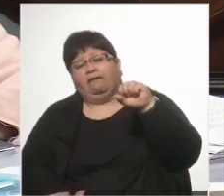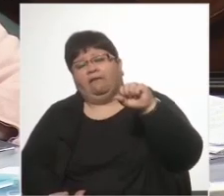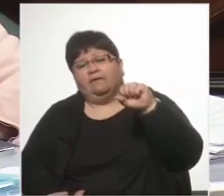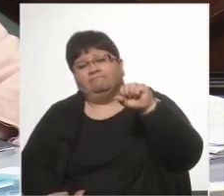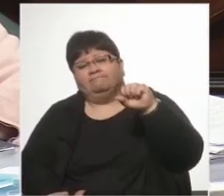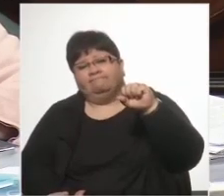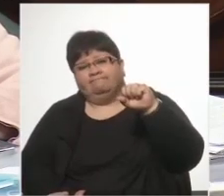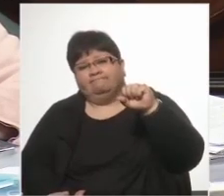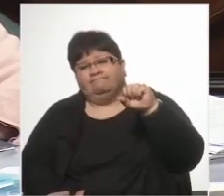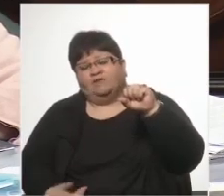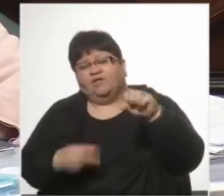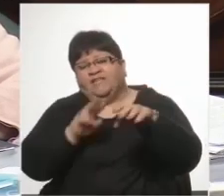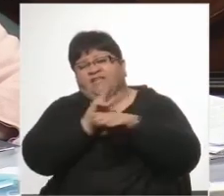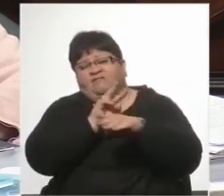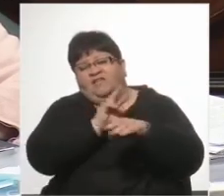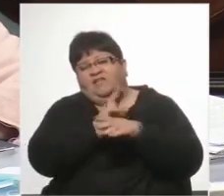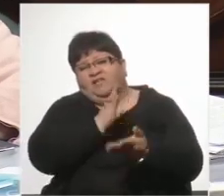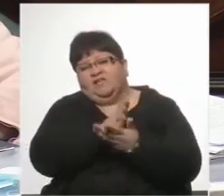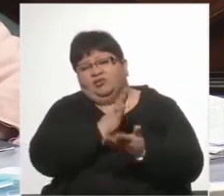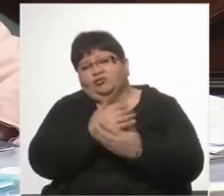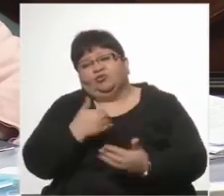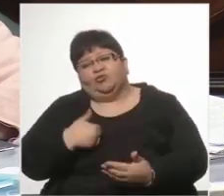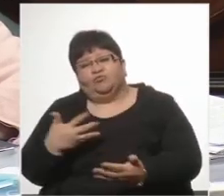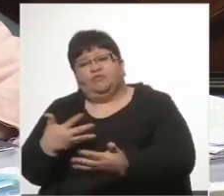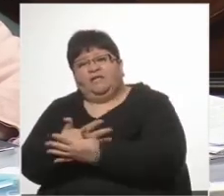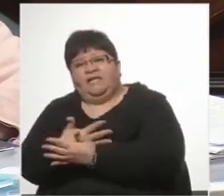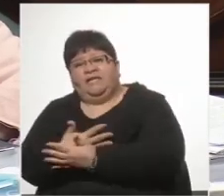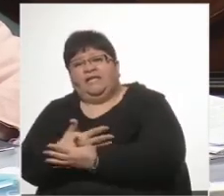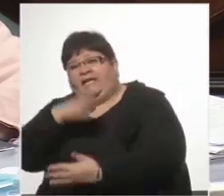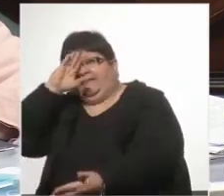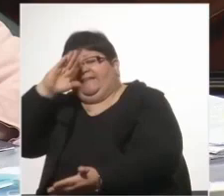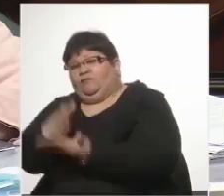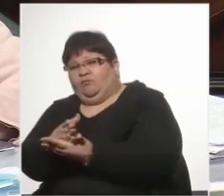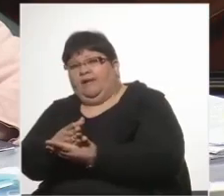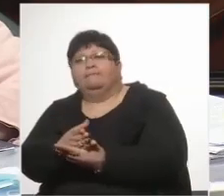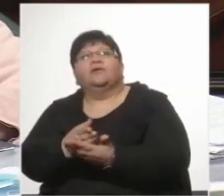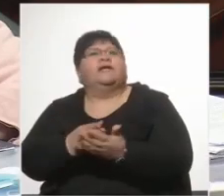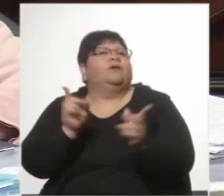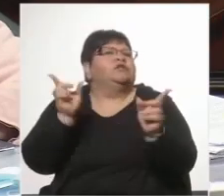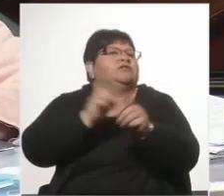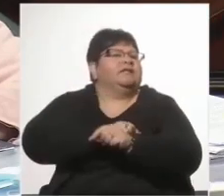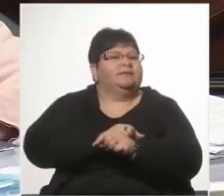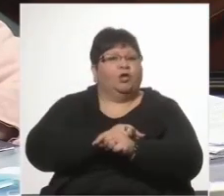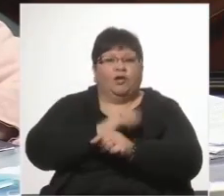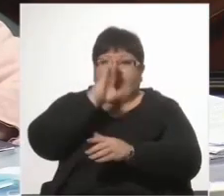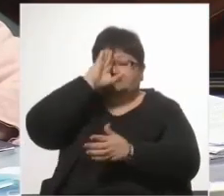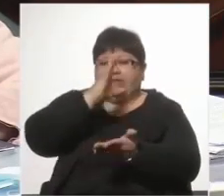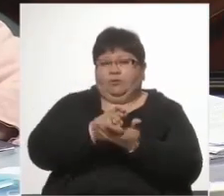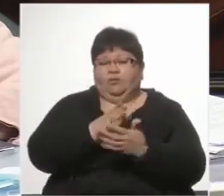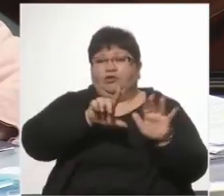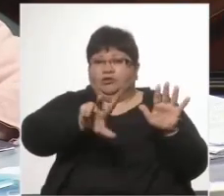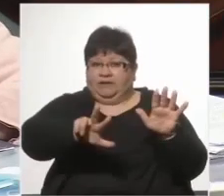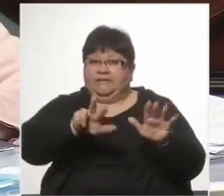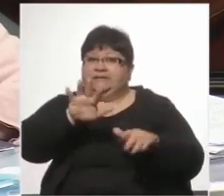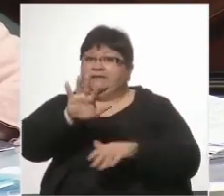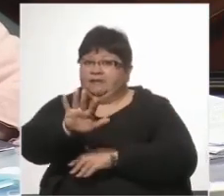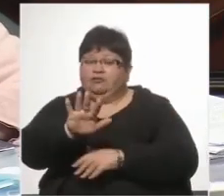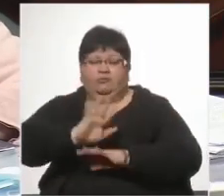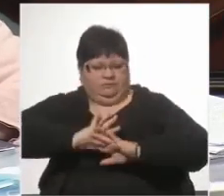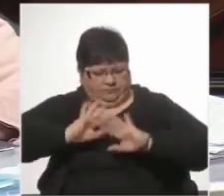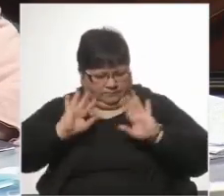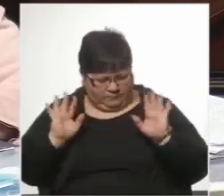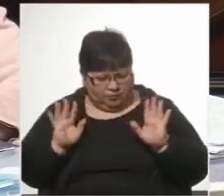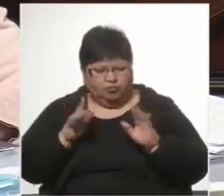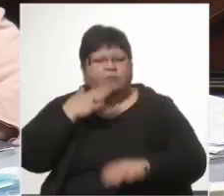otro gobierno dictatorial. Porque además cuando salimos en el 85, y yo no me voy a meter en cómo salimos, les